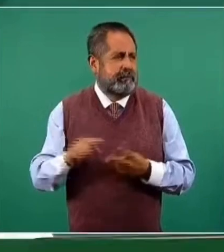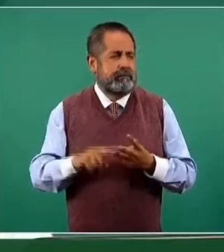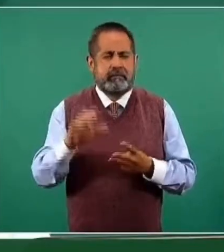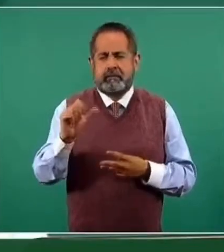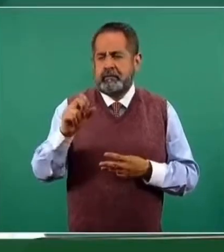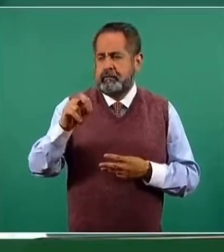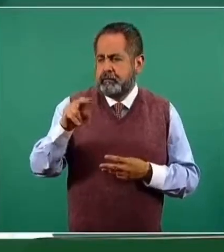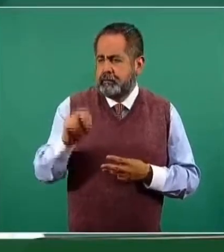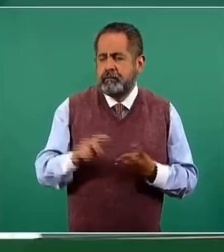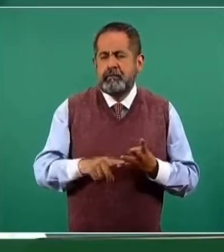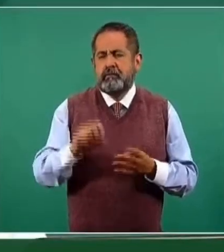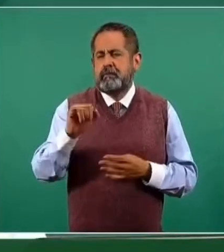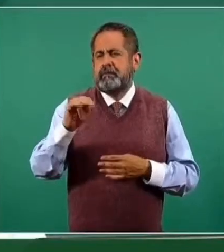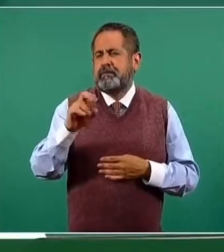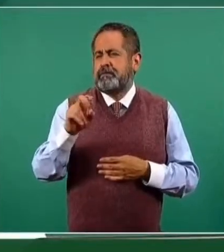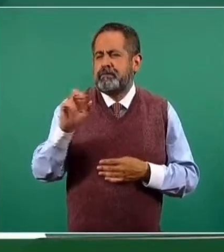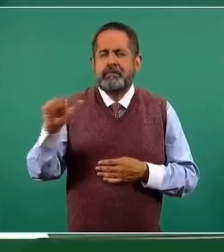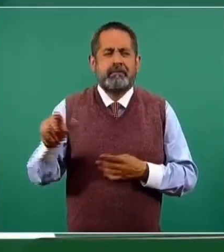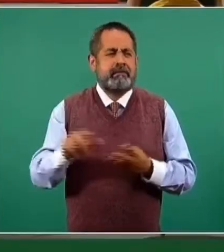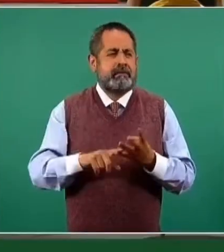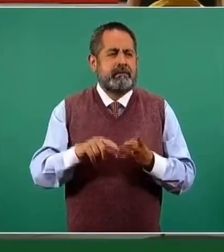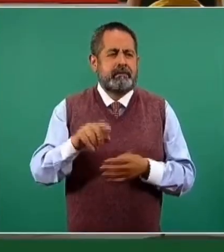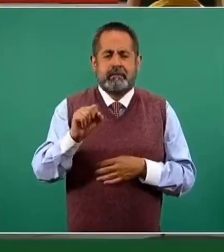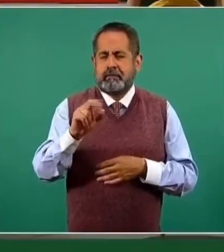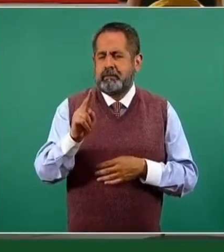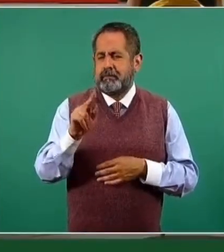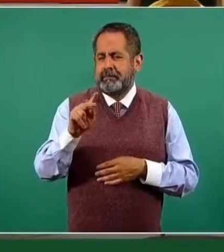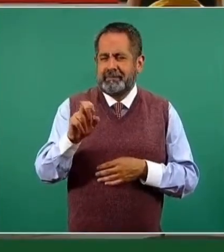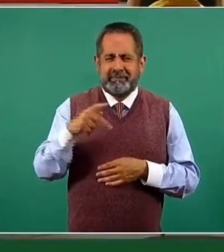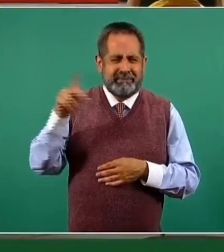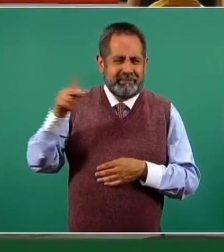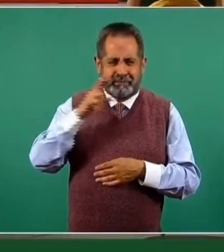Sinovac y Sputnik V. Gracias, Gloria.